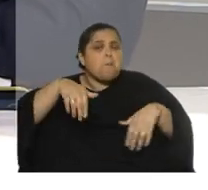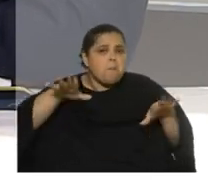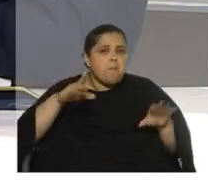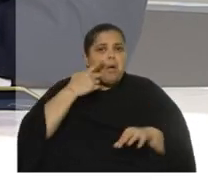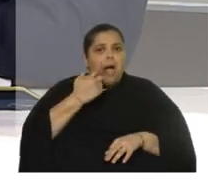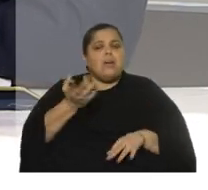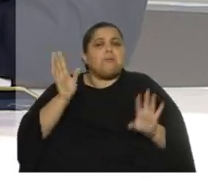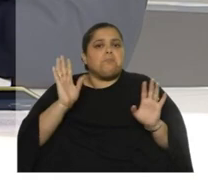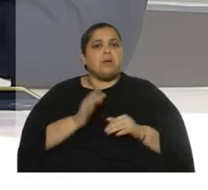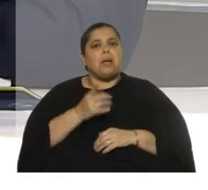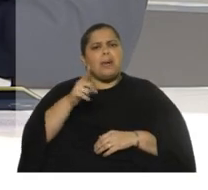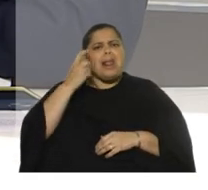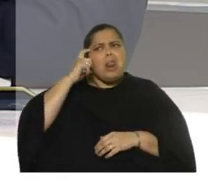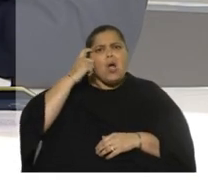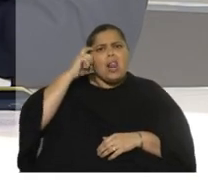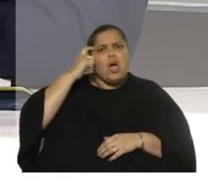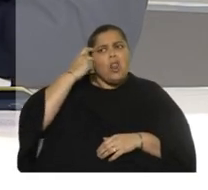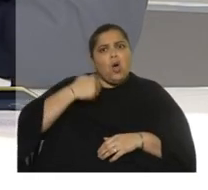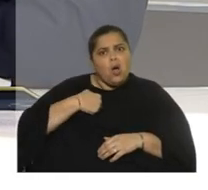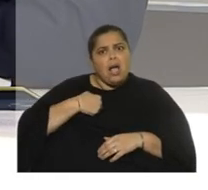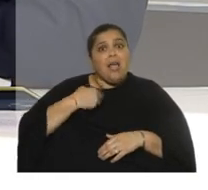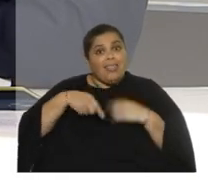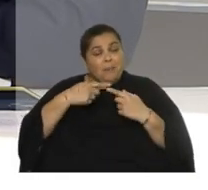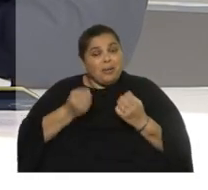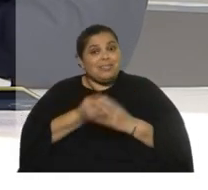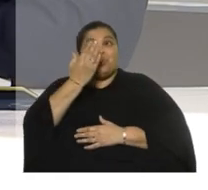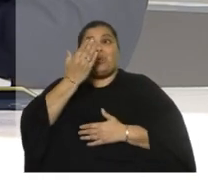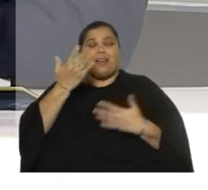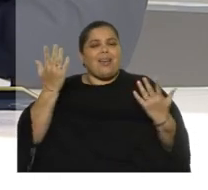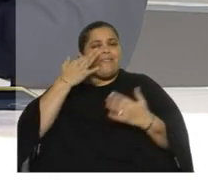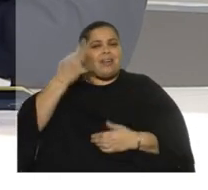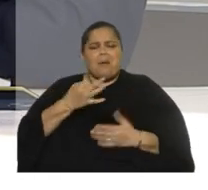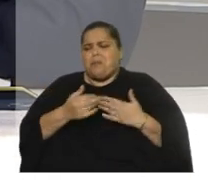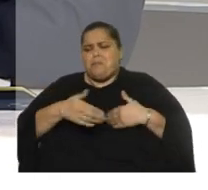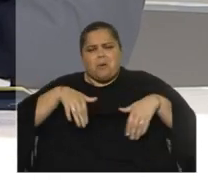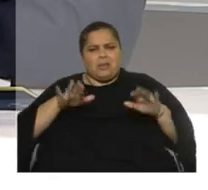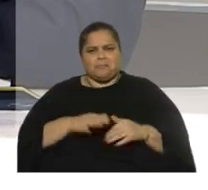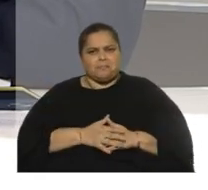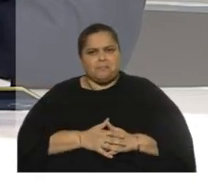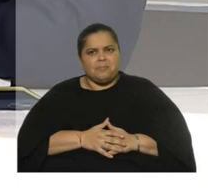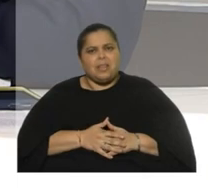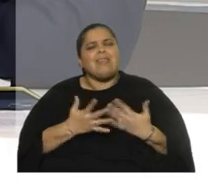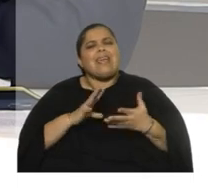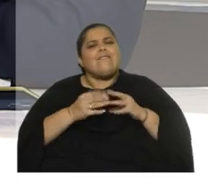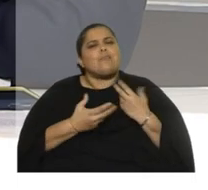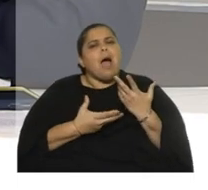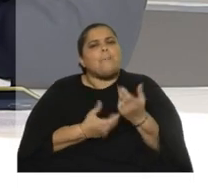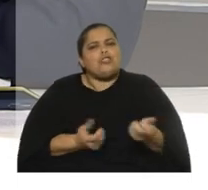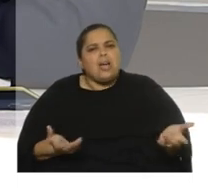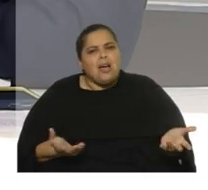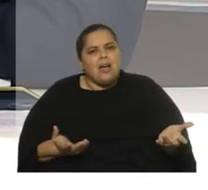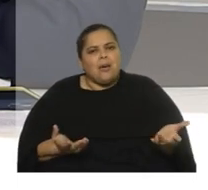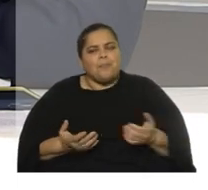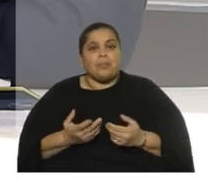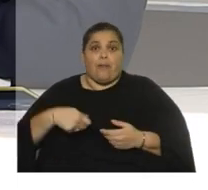me tratan de loca un tiempo y después la verdad es hija del tiempo no tengo problema ¿de qué forma la ayuda? de todo tipo de